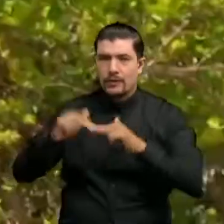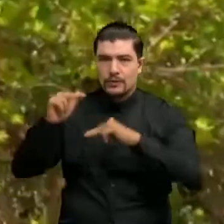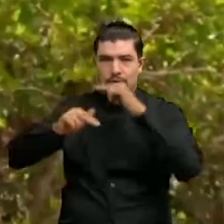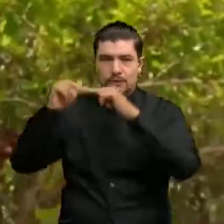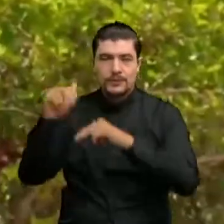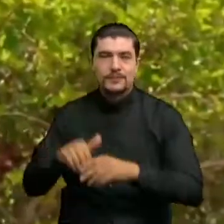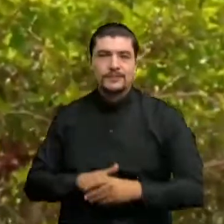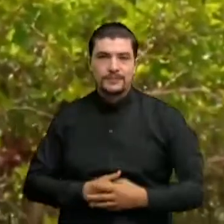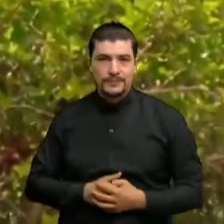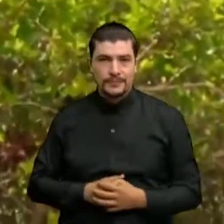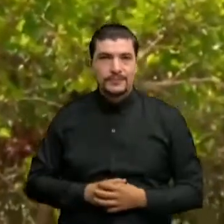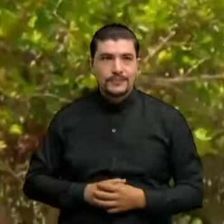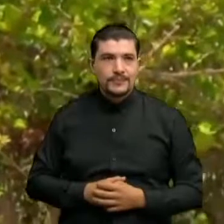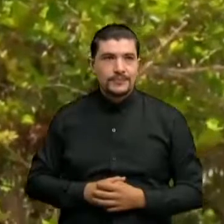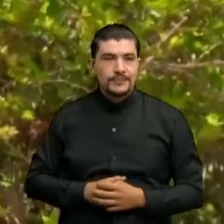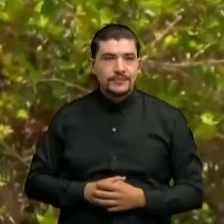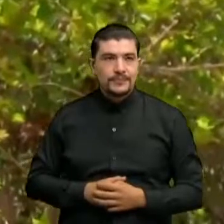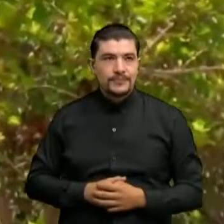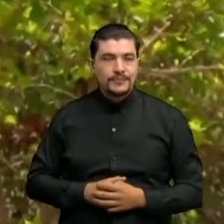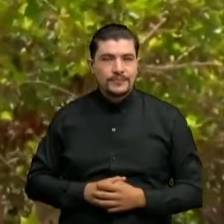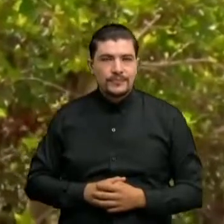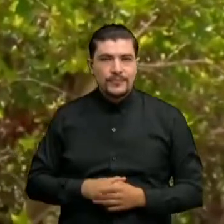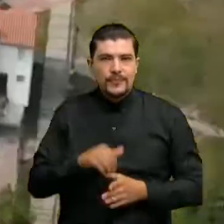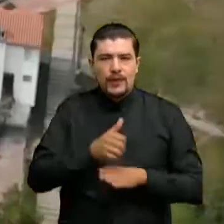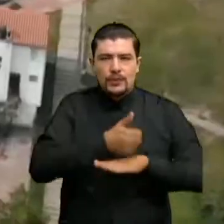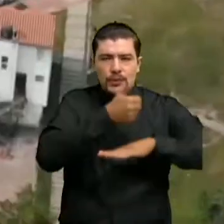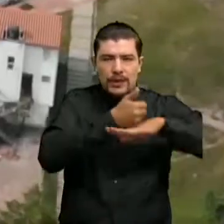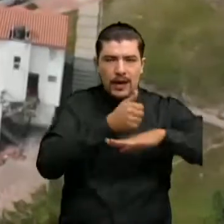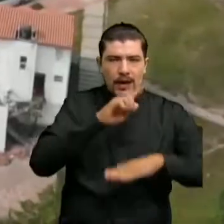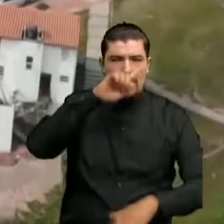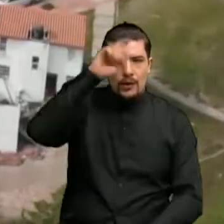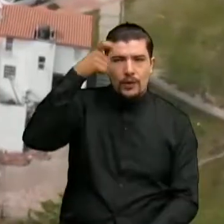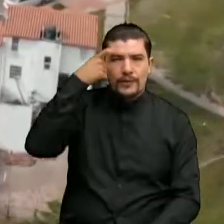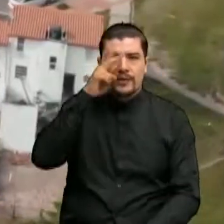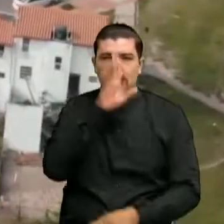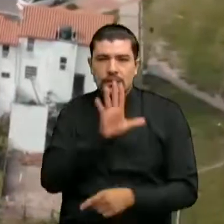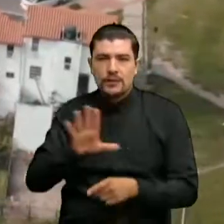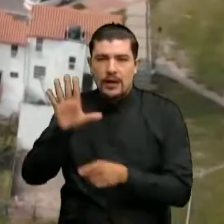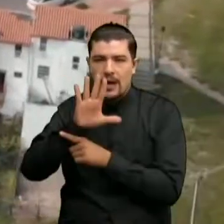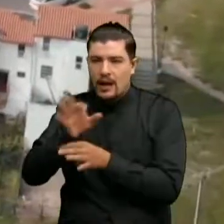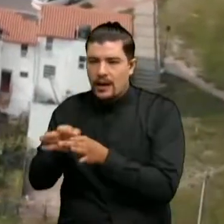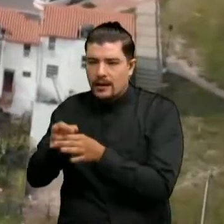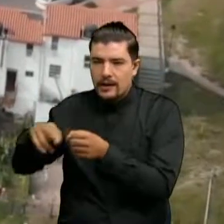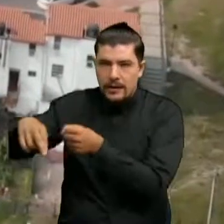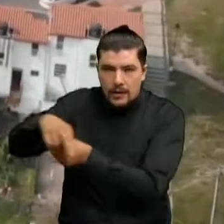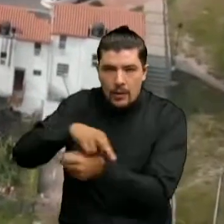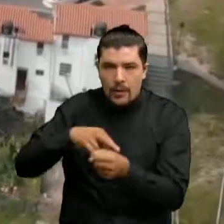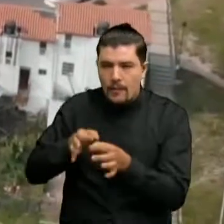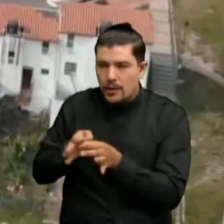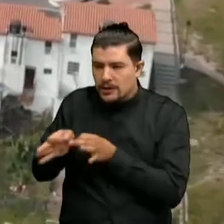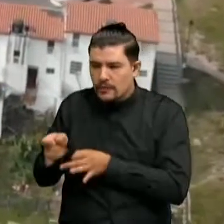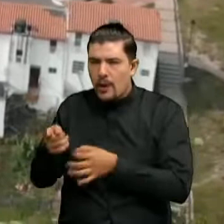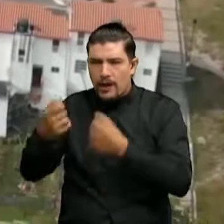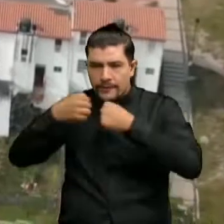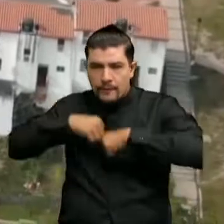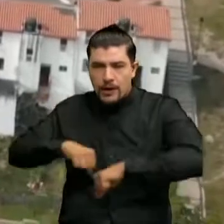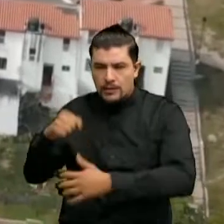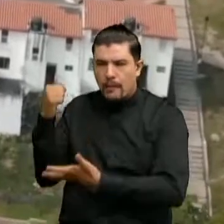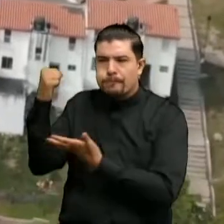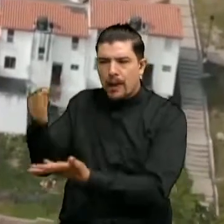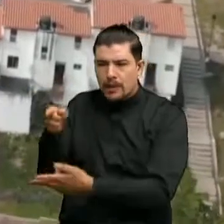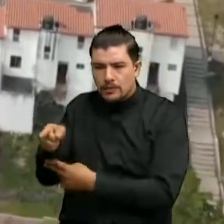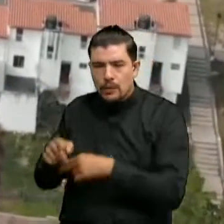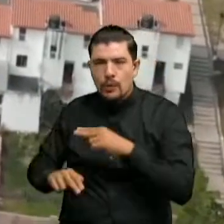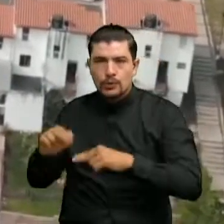construido por las diferentes autoridades del gobierno nacional, regional y local quienes empeñaron para que el municipio no